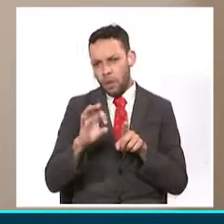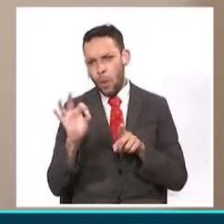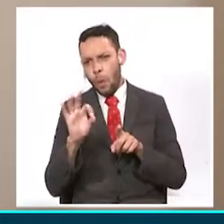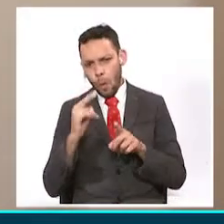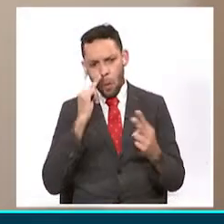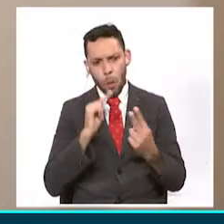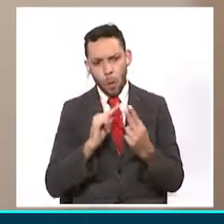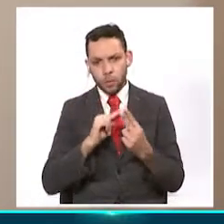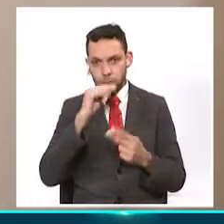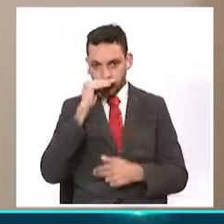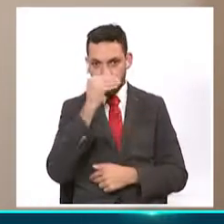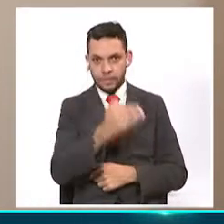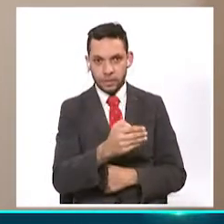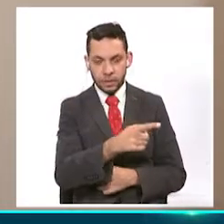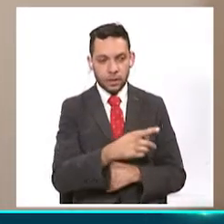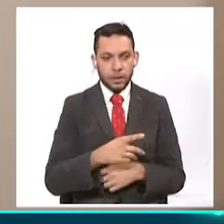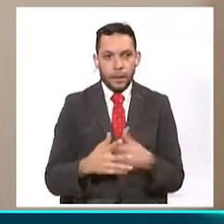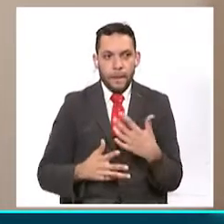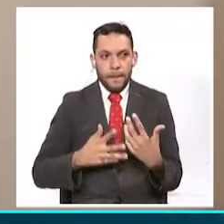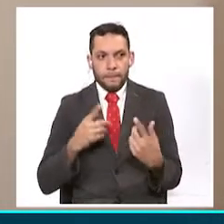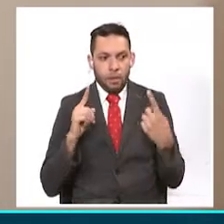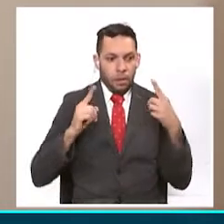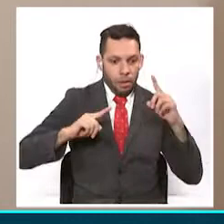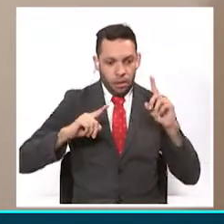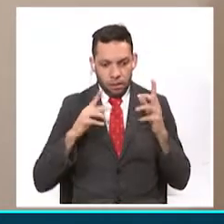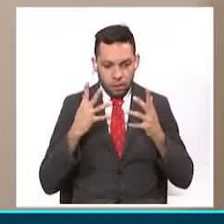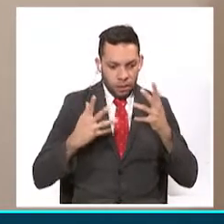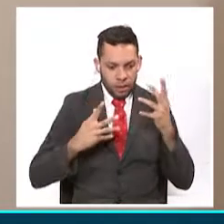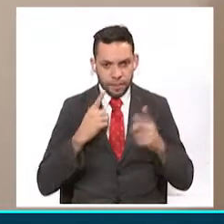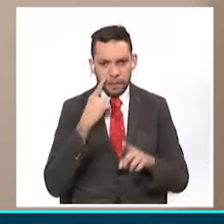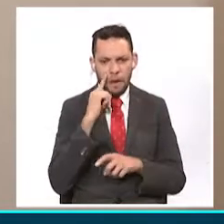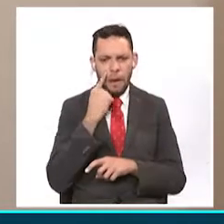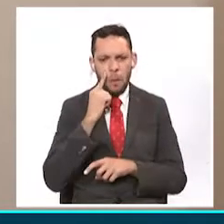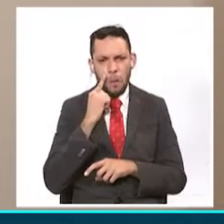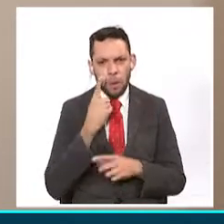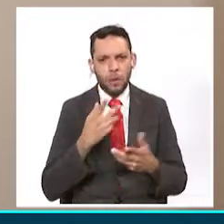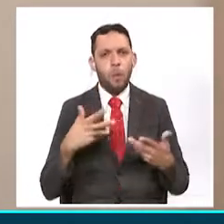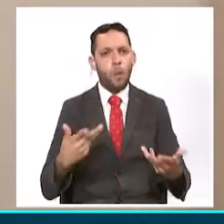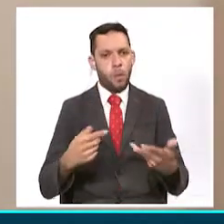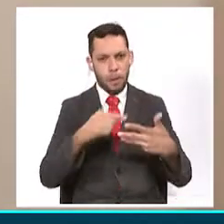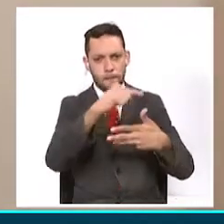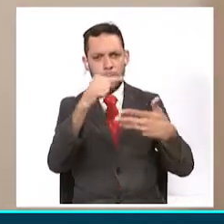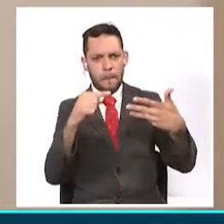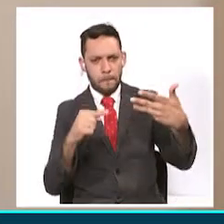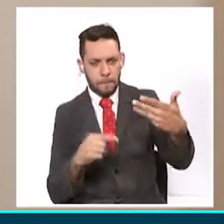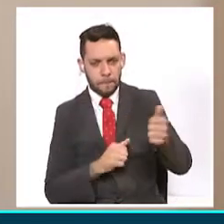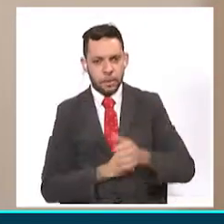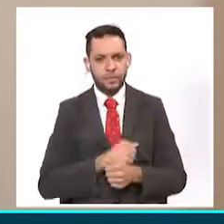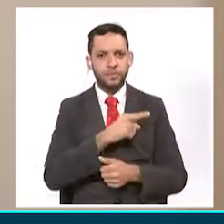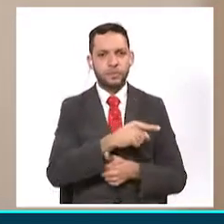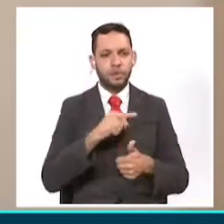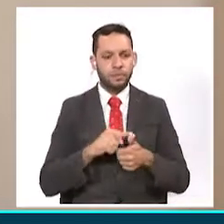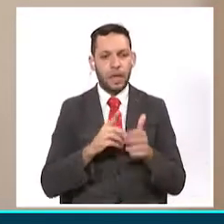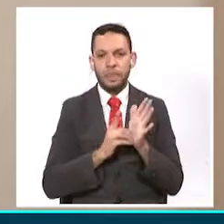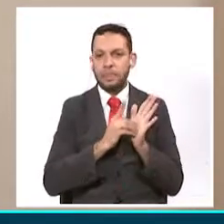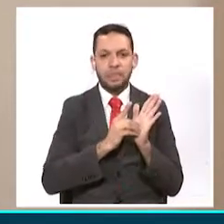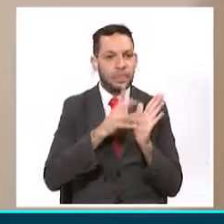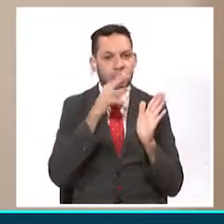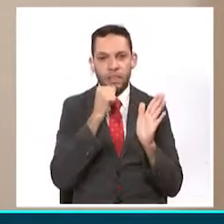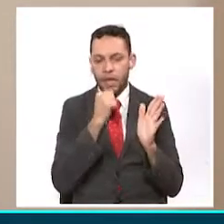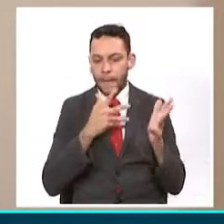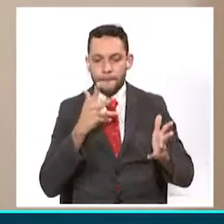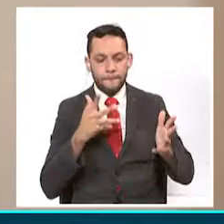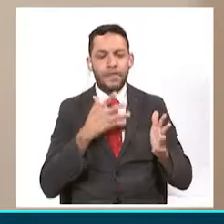conozcamos te pueda presentar un abuso sexual? Uno, puede haber involución en el desarrollo. Por